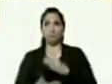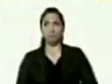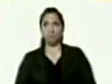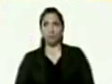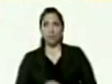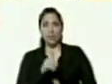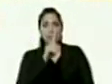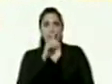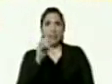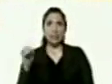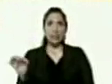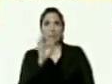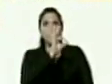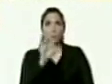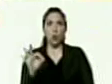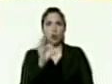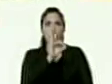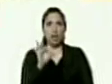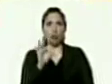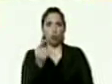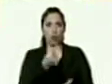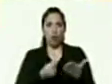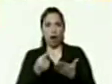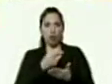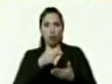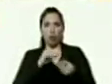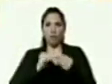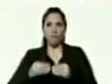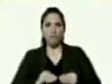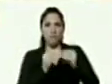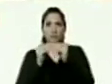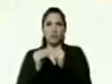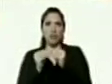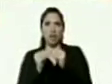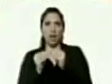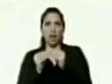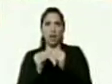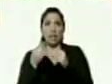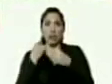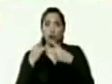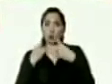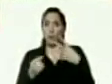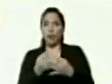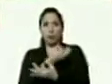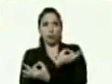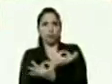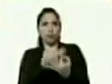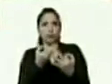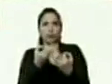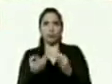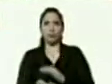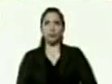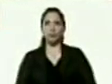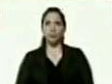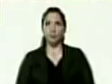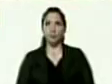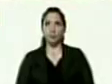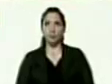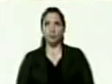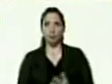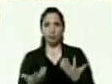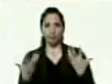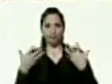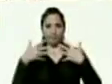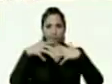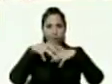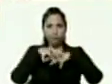% de cartografía son instrumentos maravillosos que se combinan